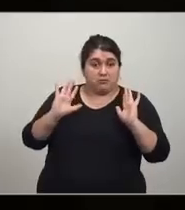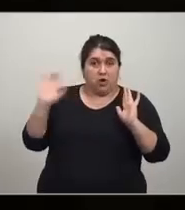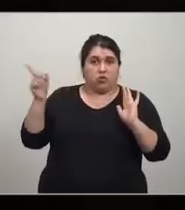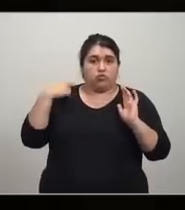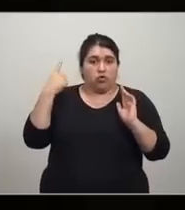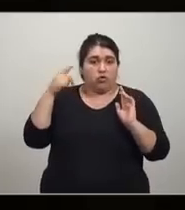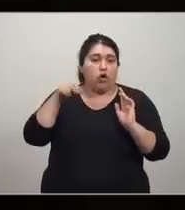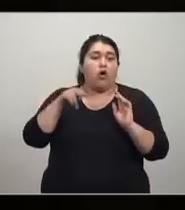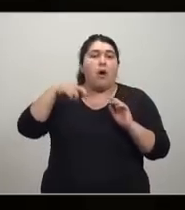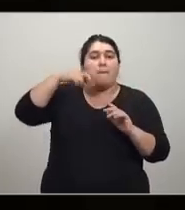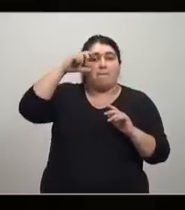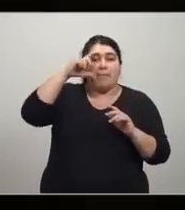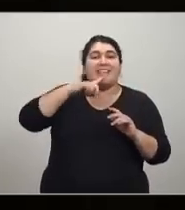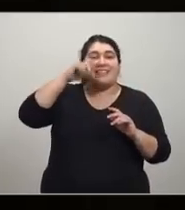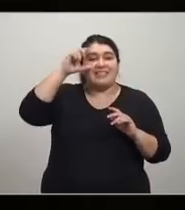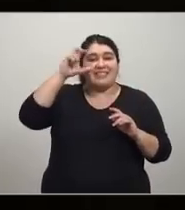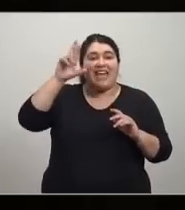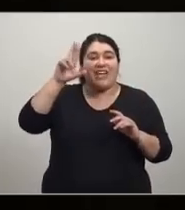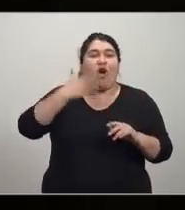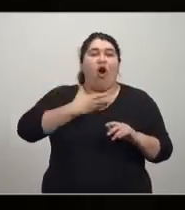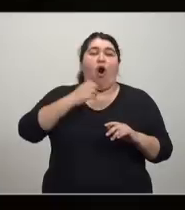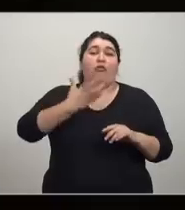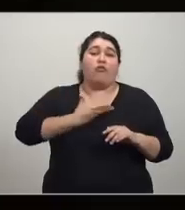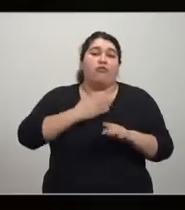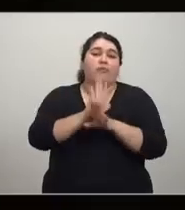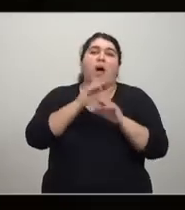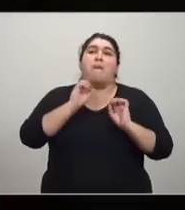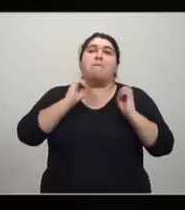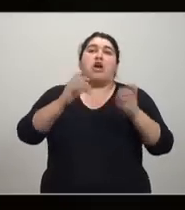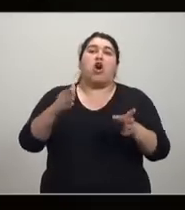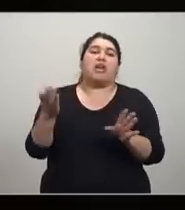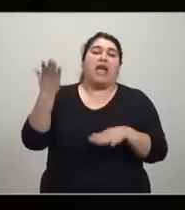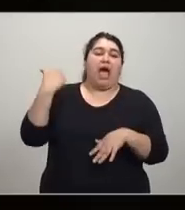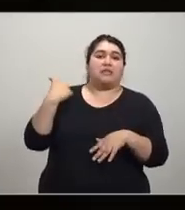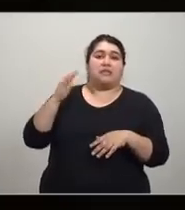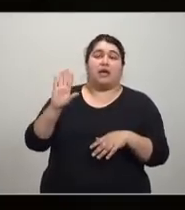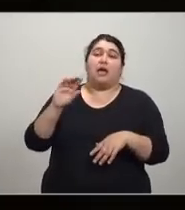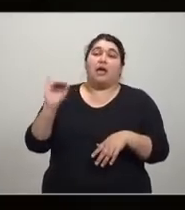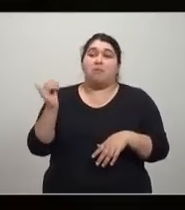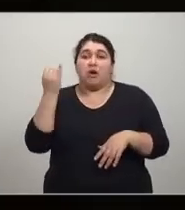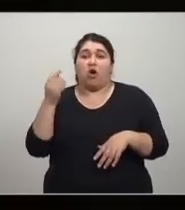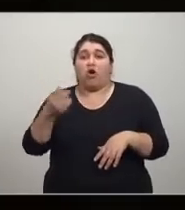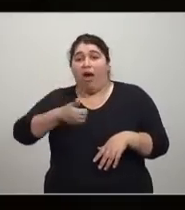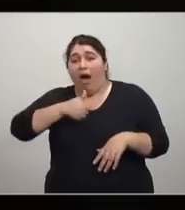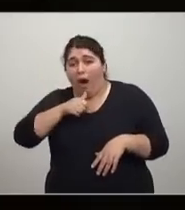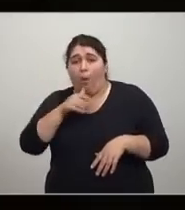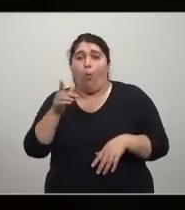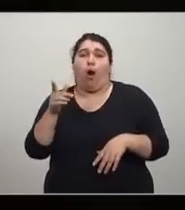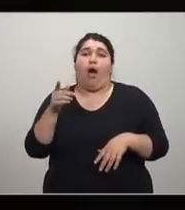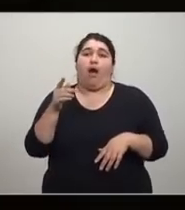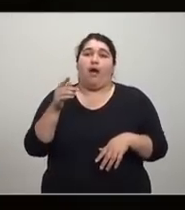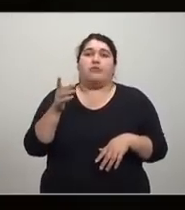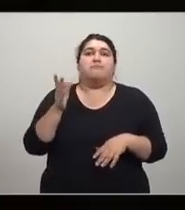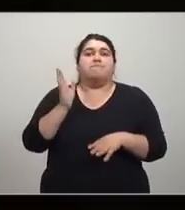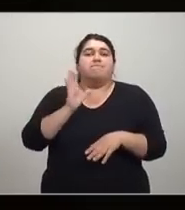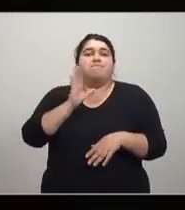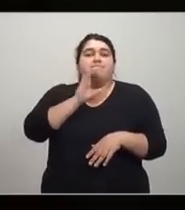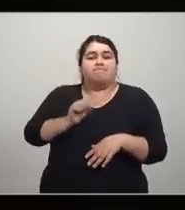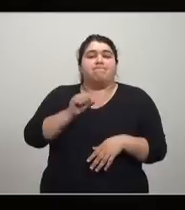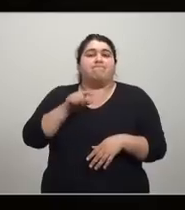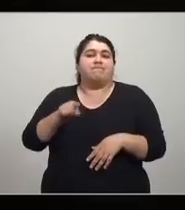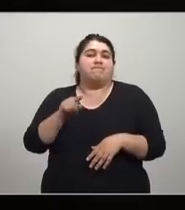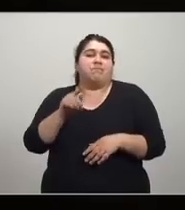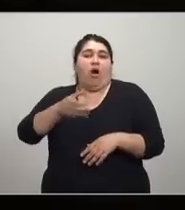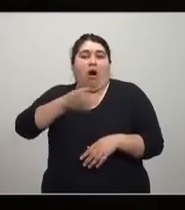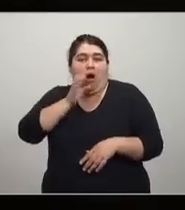quedaron better off, mejor que antes. La chica porque se dejó violar, pero era menos grave que morirse y el tipo porque dio el agua y